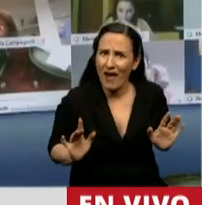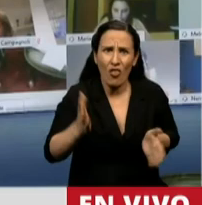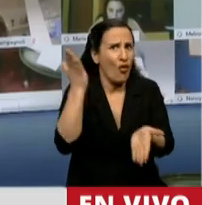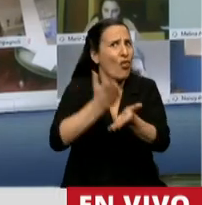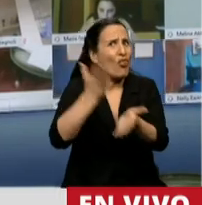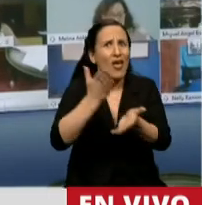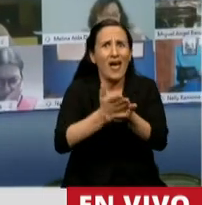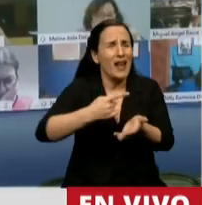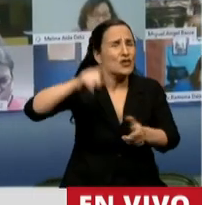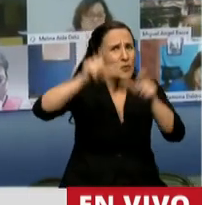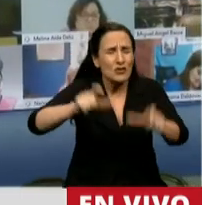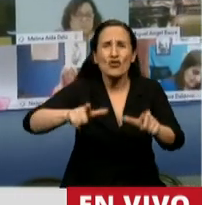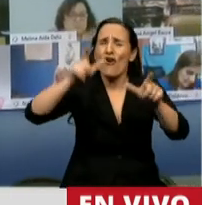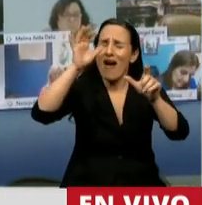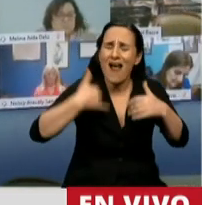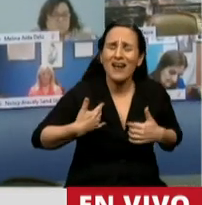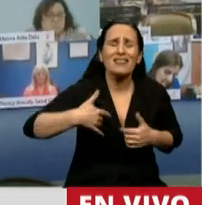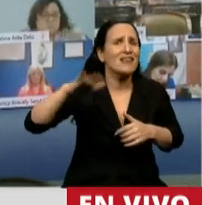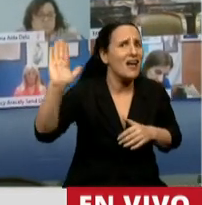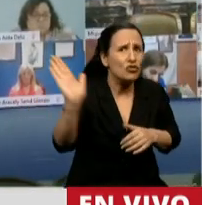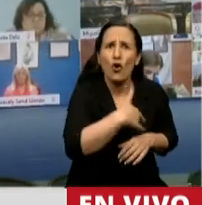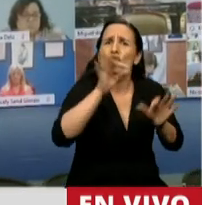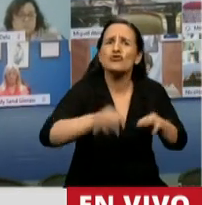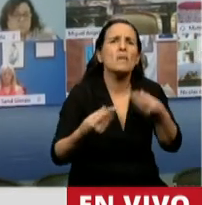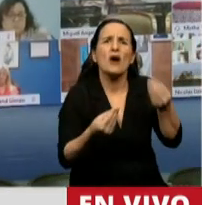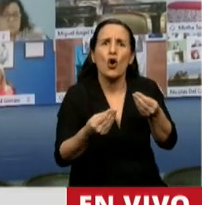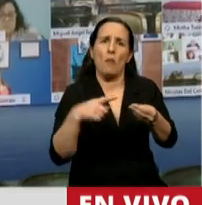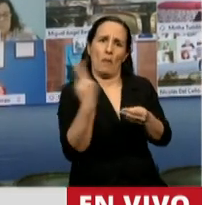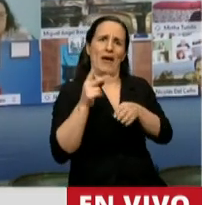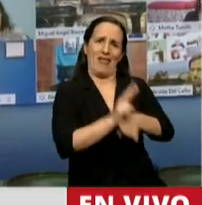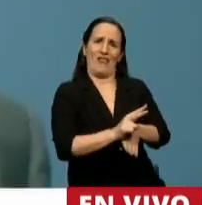que todos los argentinos tengamos información para defenderlo muchas gracias